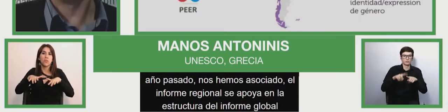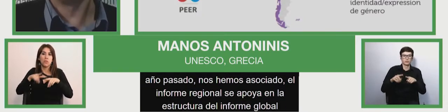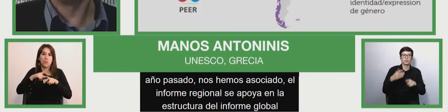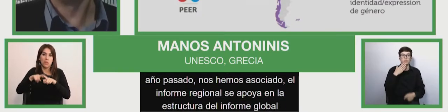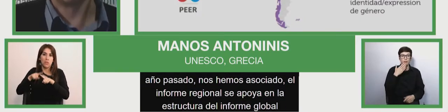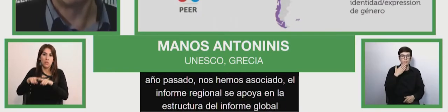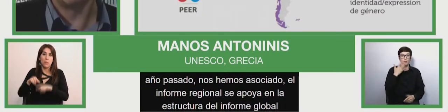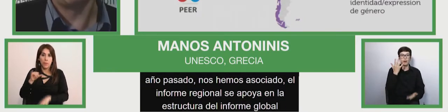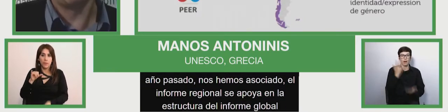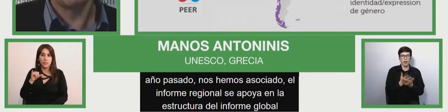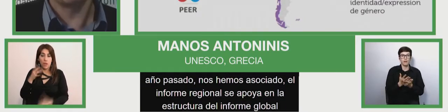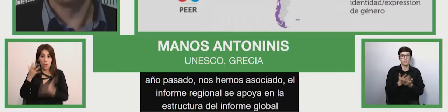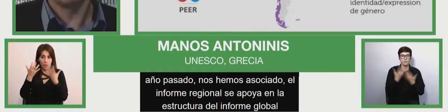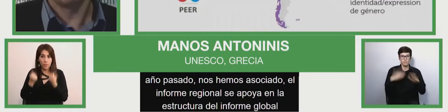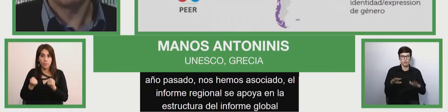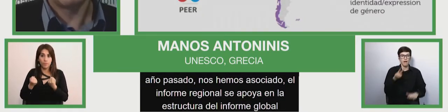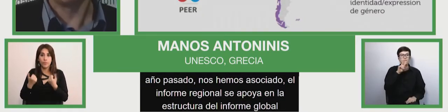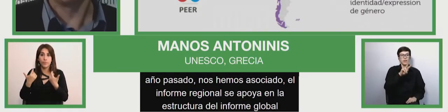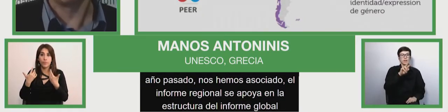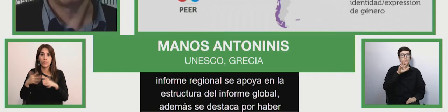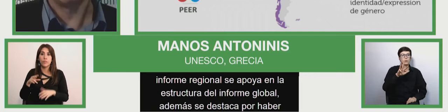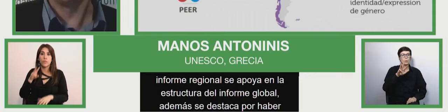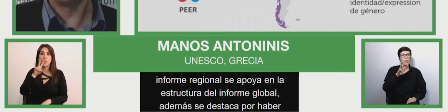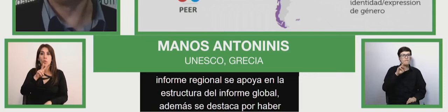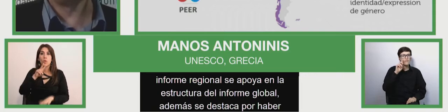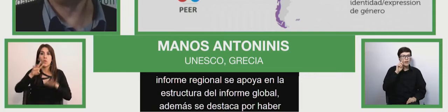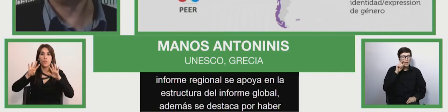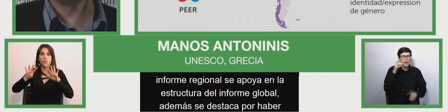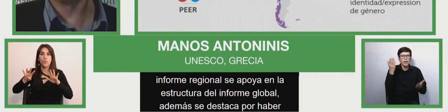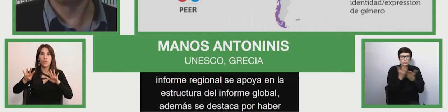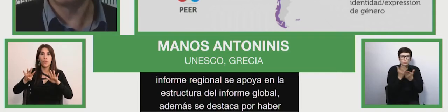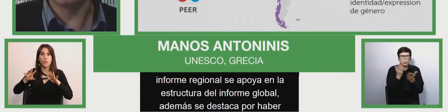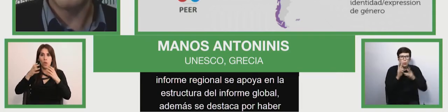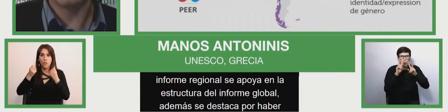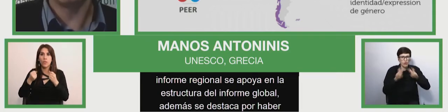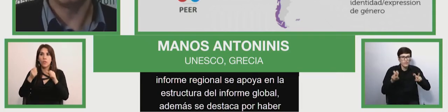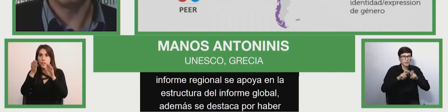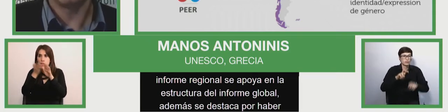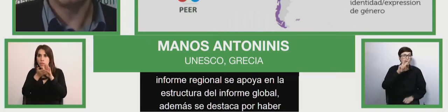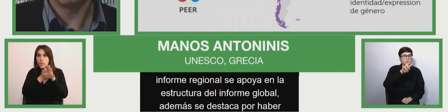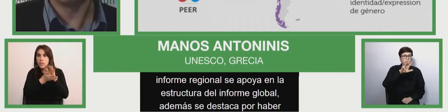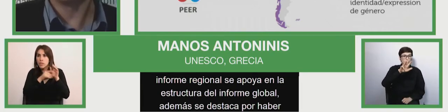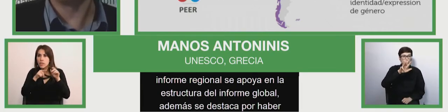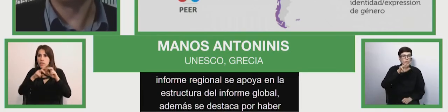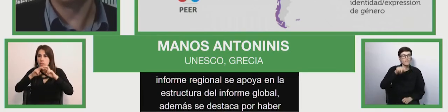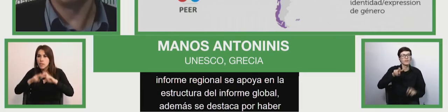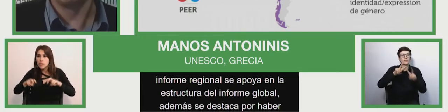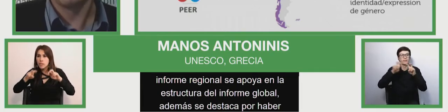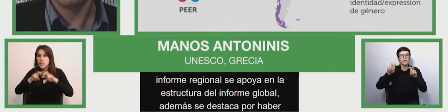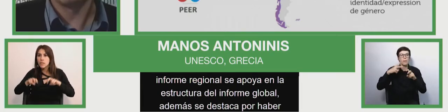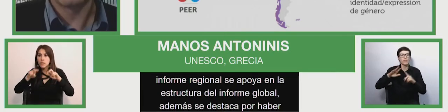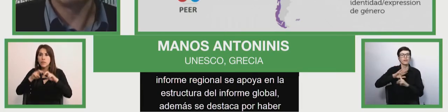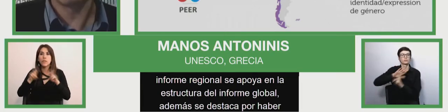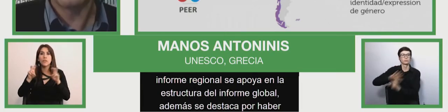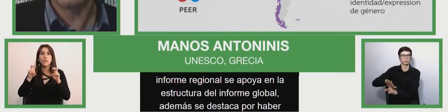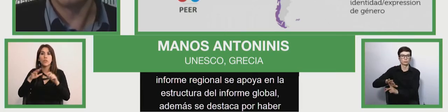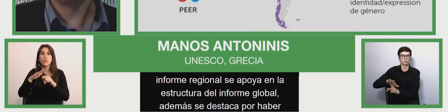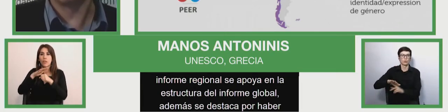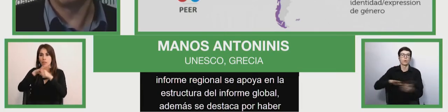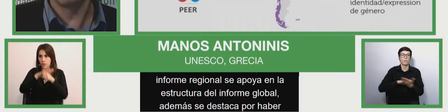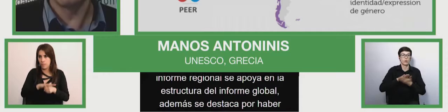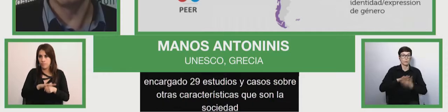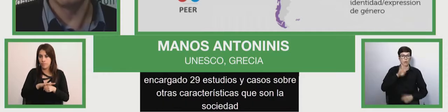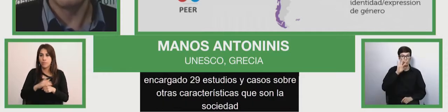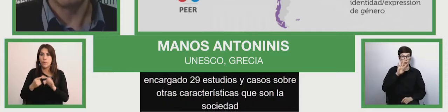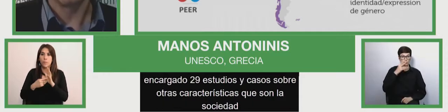encargado 29 estudios de casos sobre 8 características que son asociadas a la exclusión. Por ejemplo, 4 de